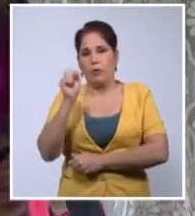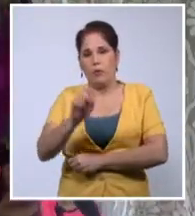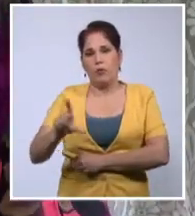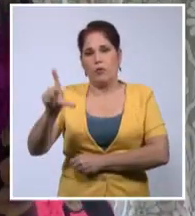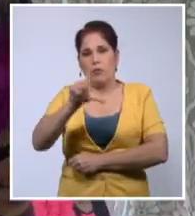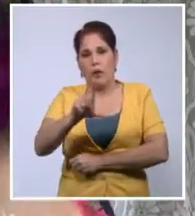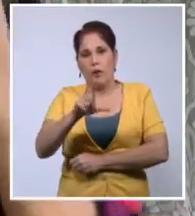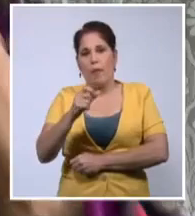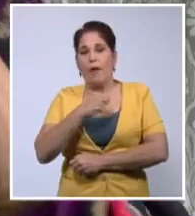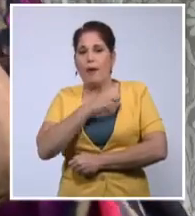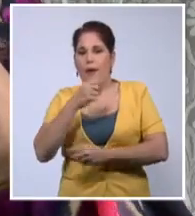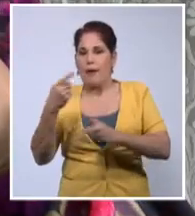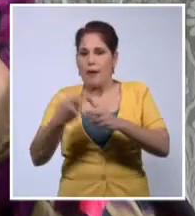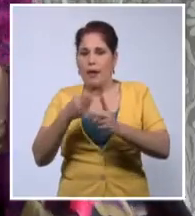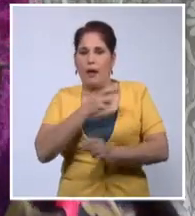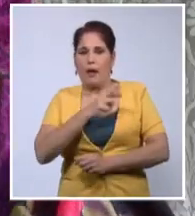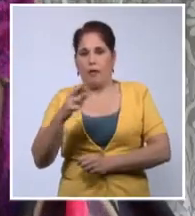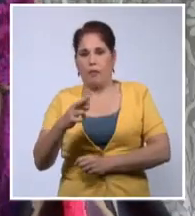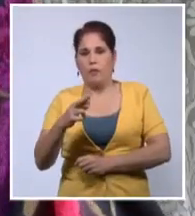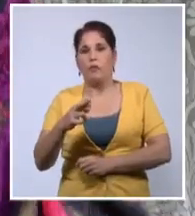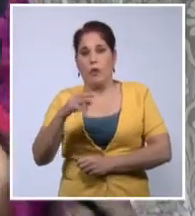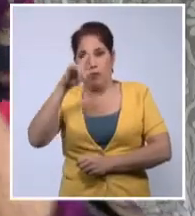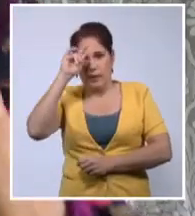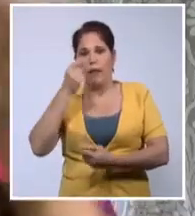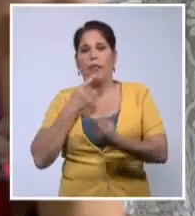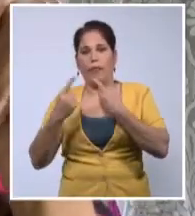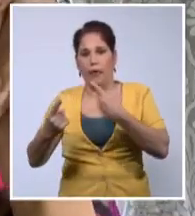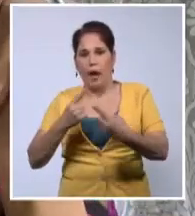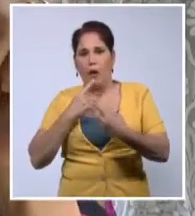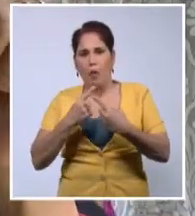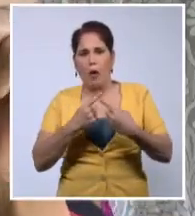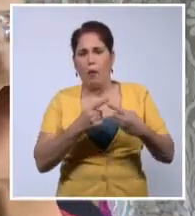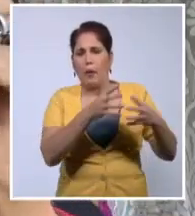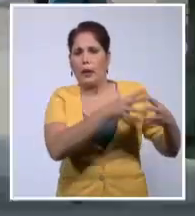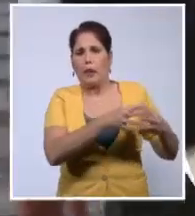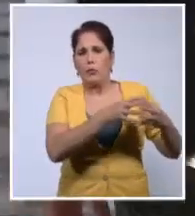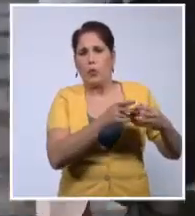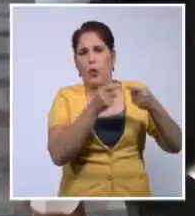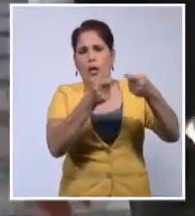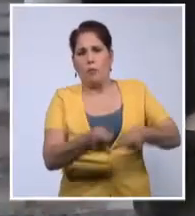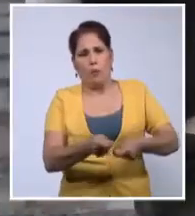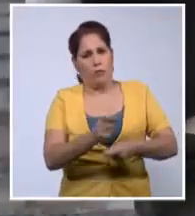y de nuestra revolución, pero no con mercenarios. revolución principios de de nuestra dialoga de